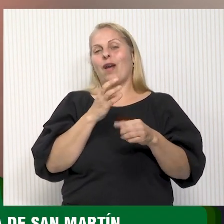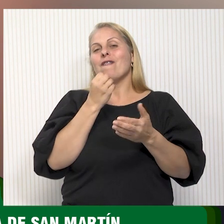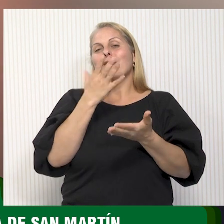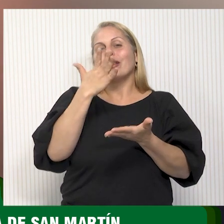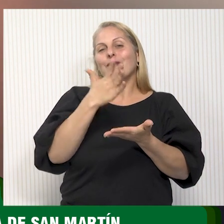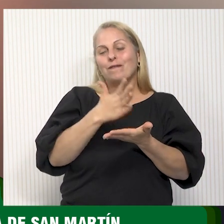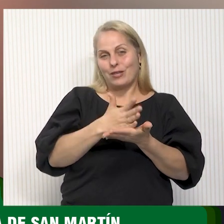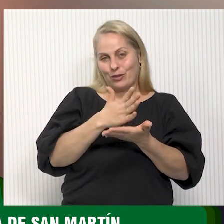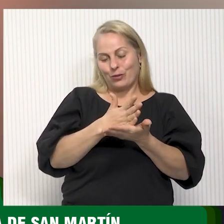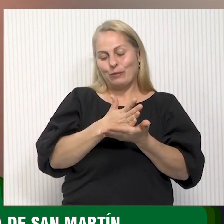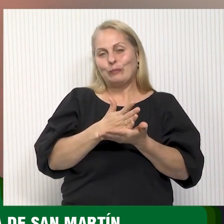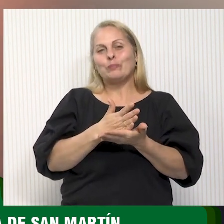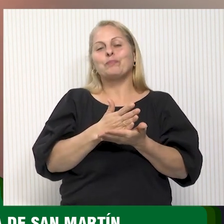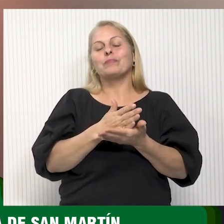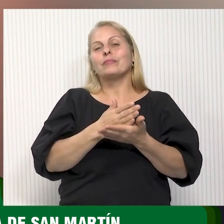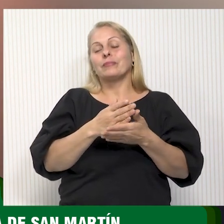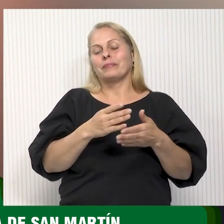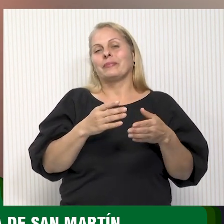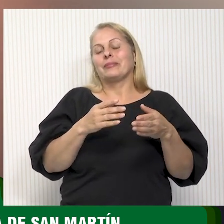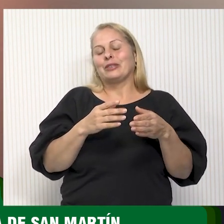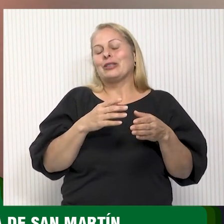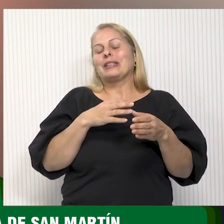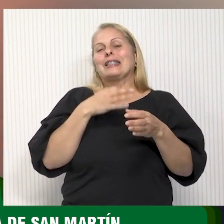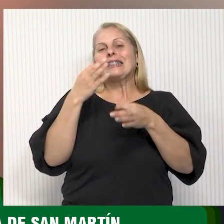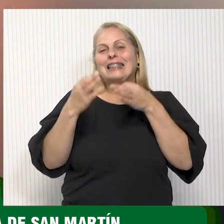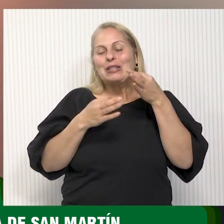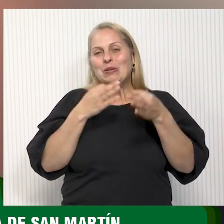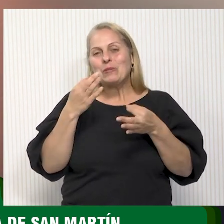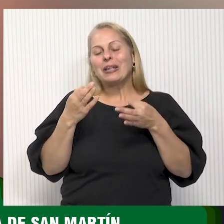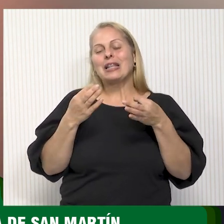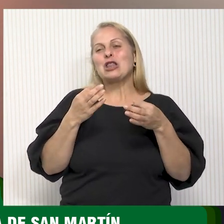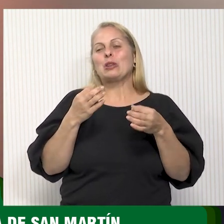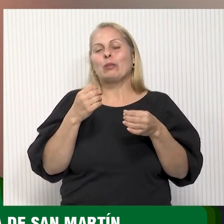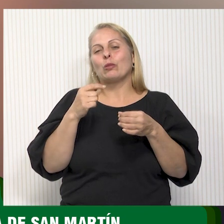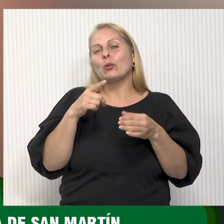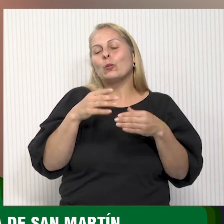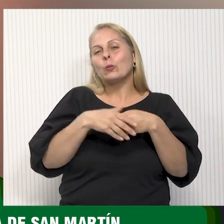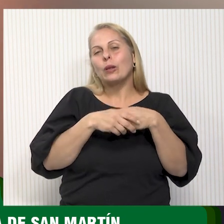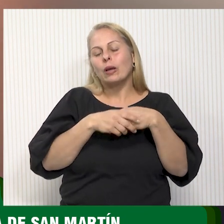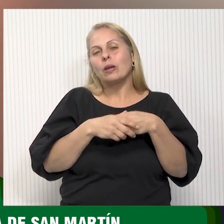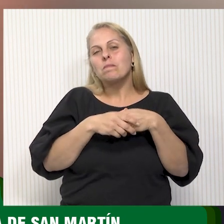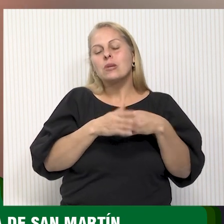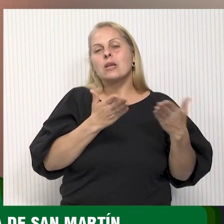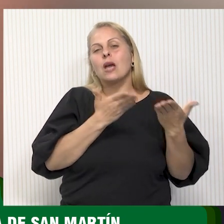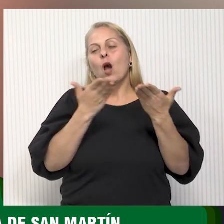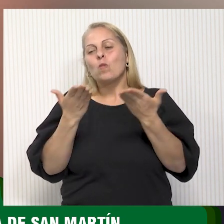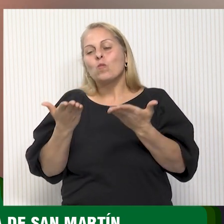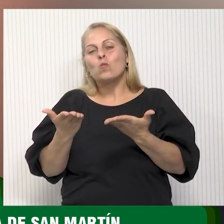ese beneficio para ellos. Me entero a través de una amiga que